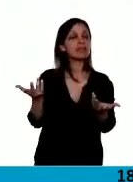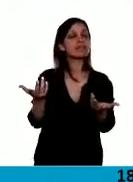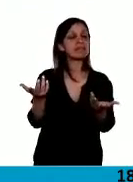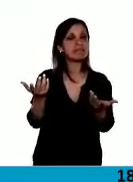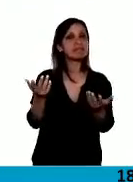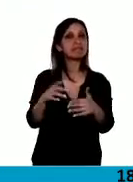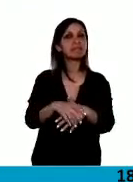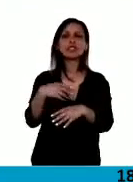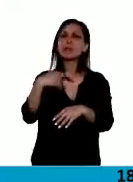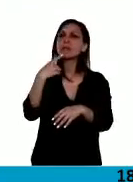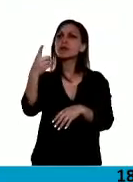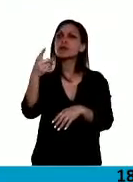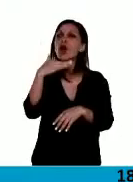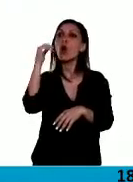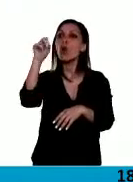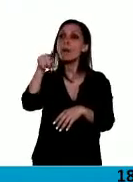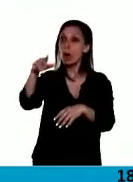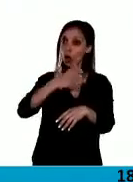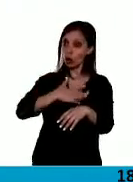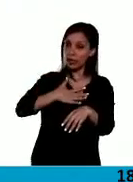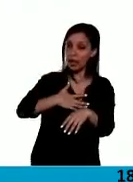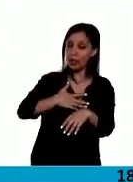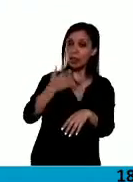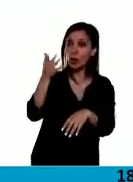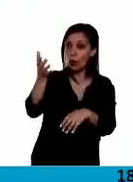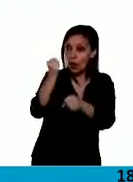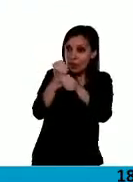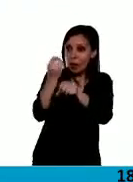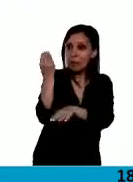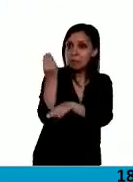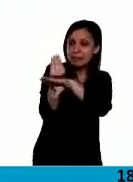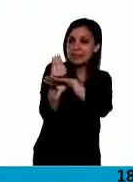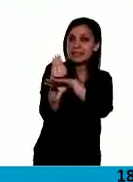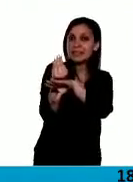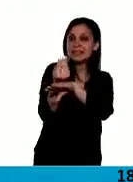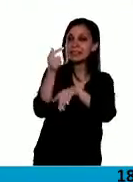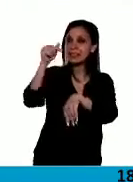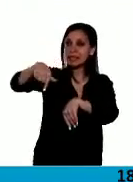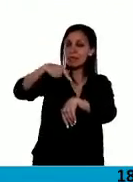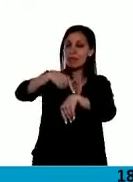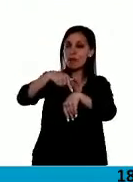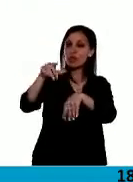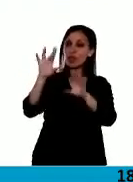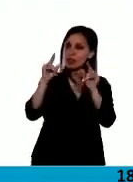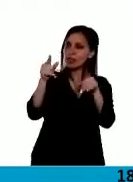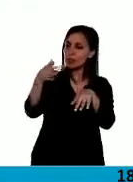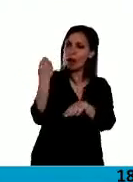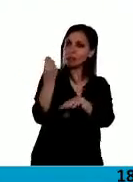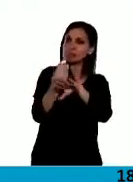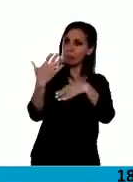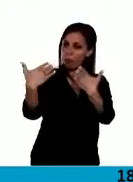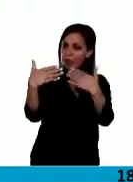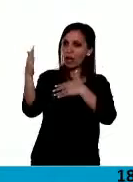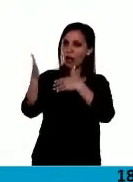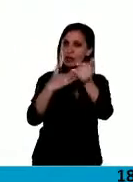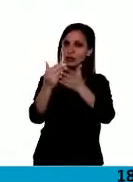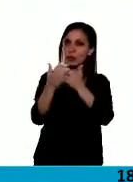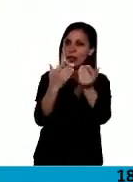y le pregunto, Juan, ¿estás contento? Porque tenés trabajo, porque en este momento difícil podés estar construyendo